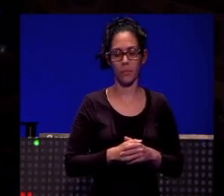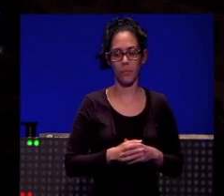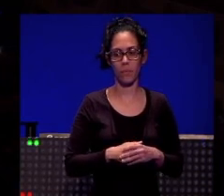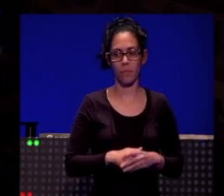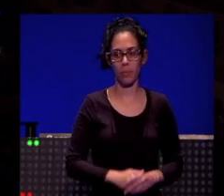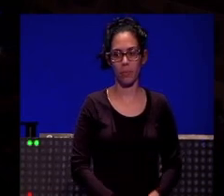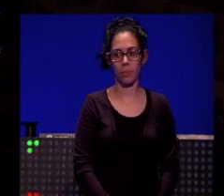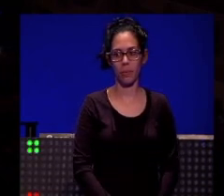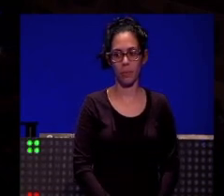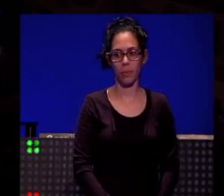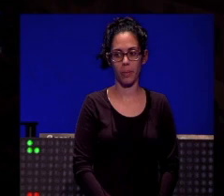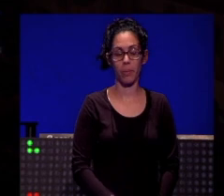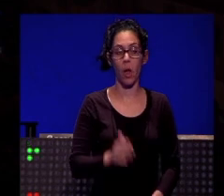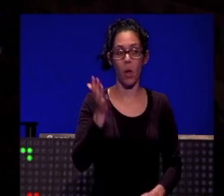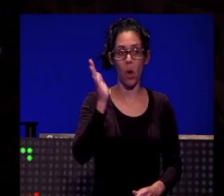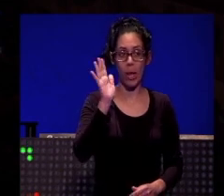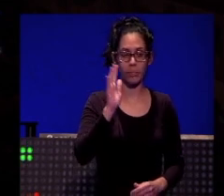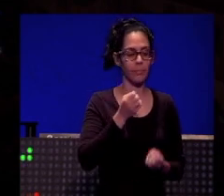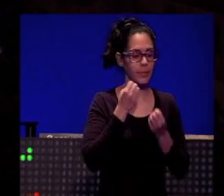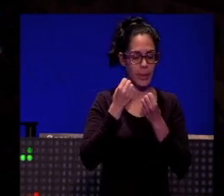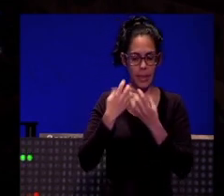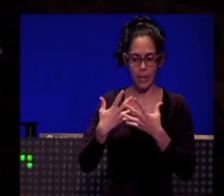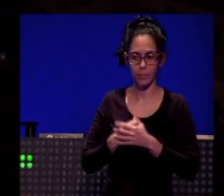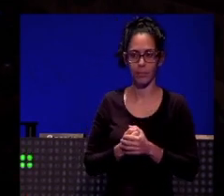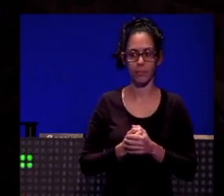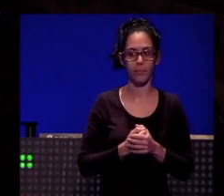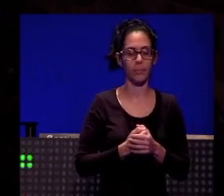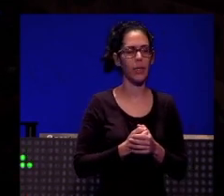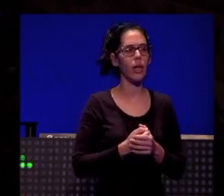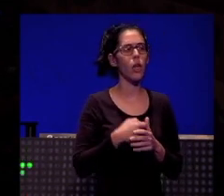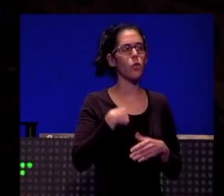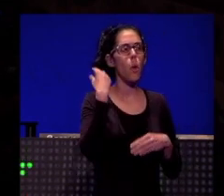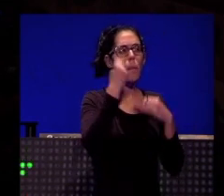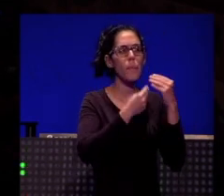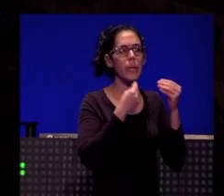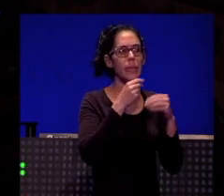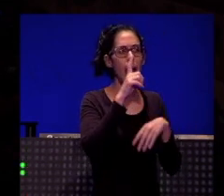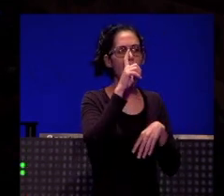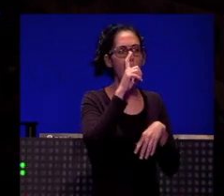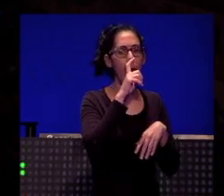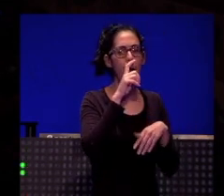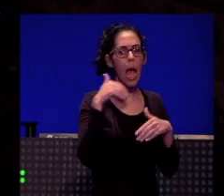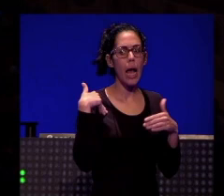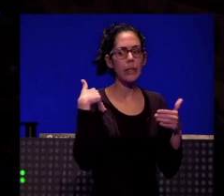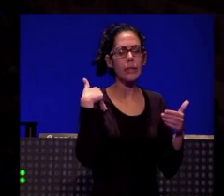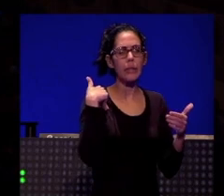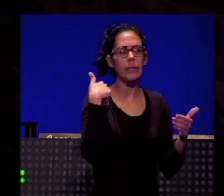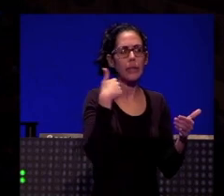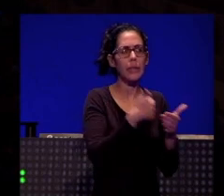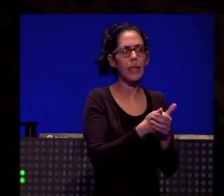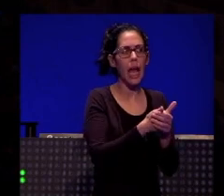Por aquí. Hola. ¿Qué tal? ¿Hasta qué año crees que puedo estar presentando las noticias?